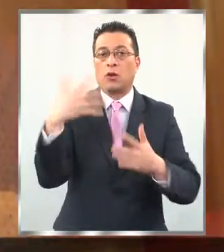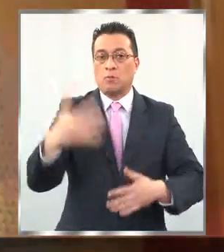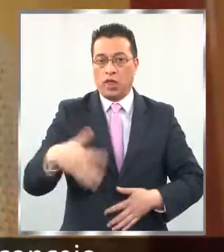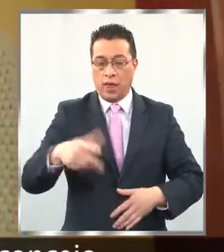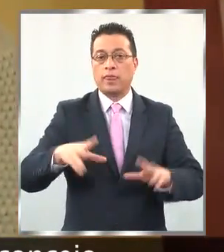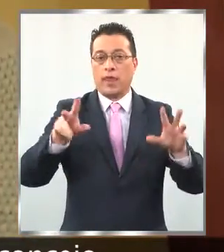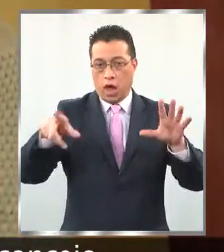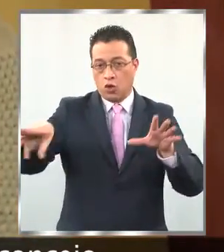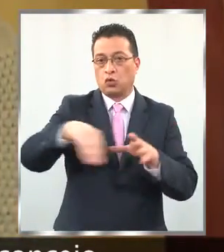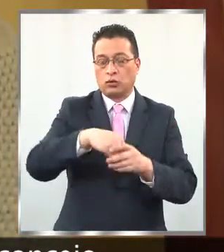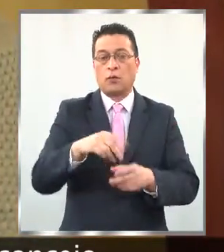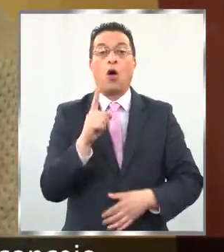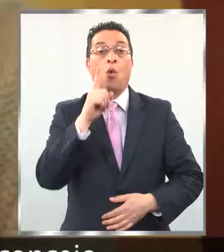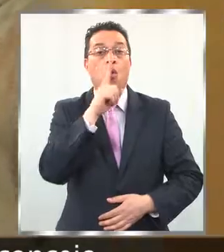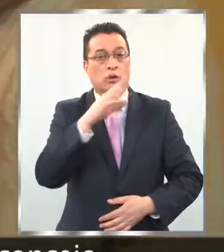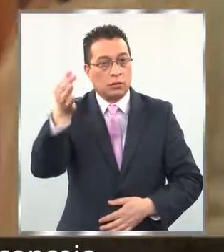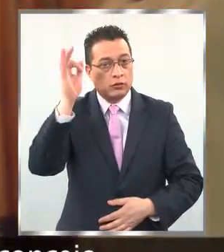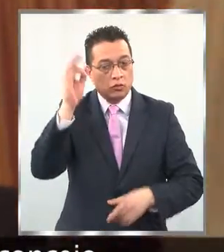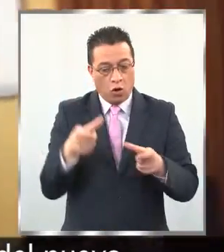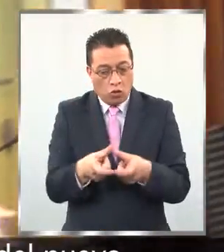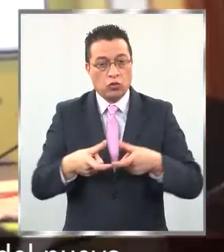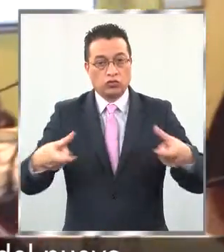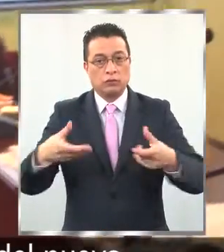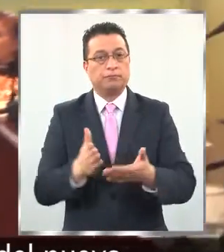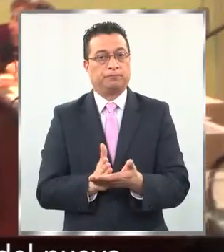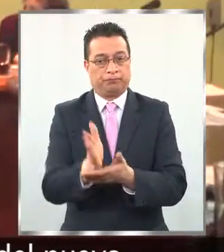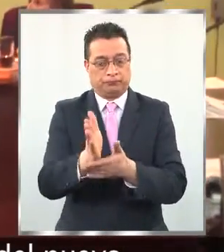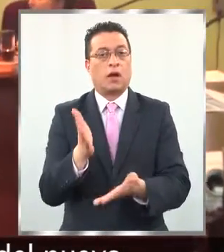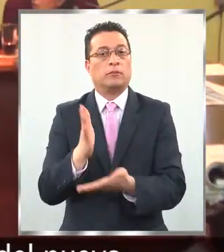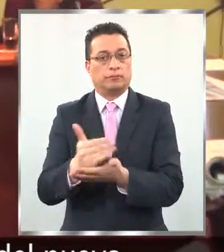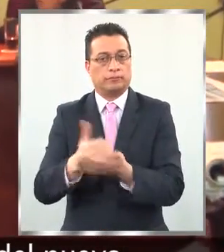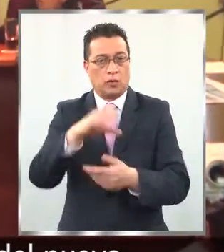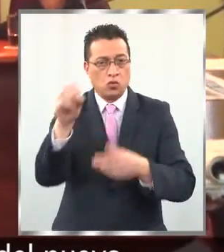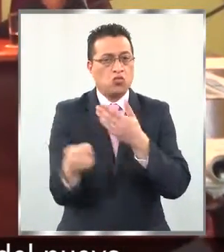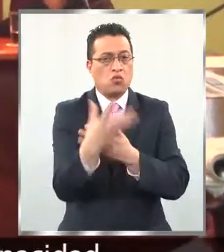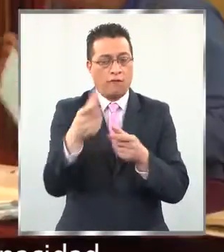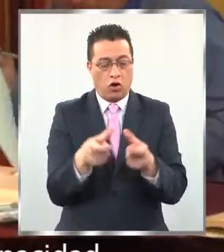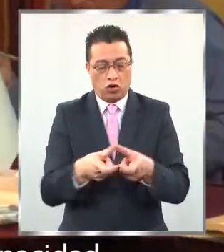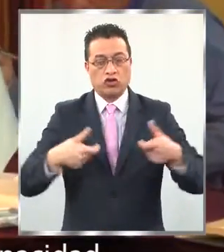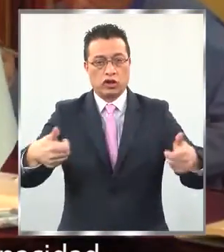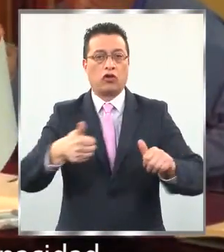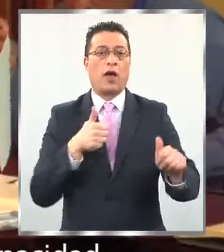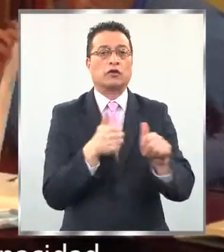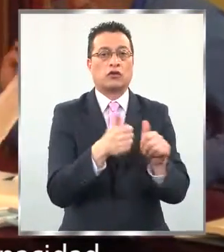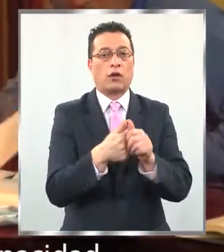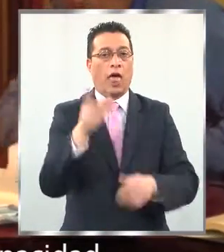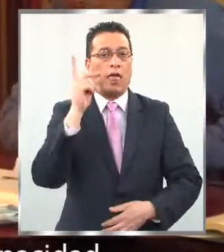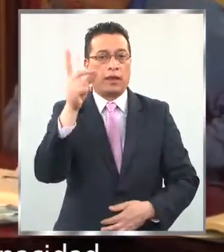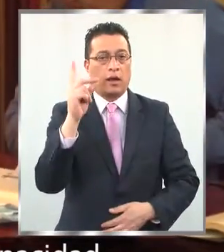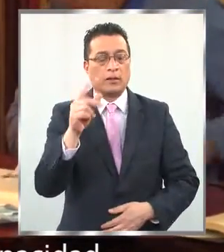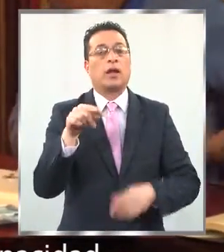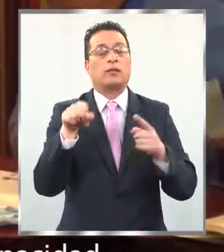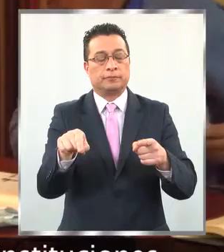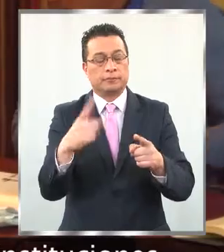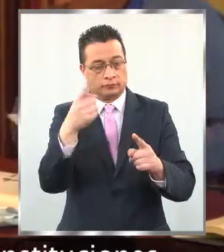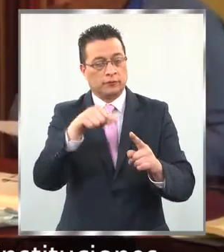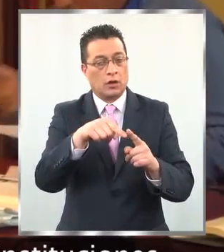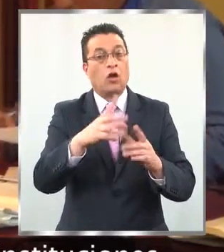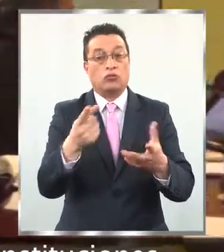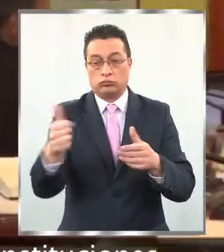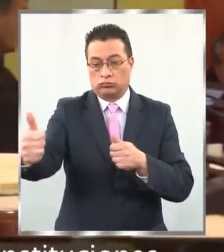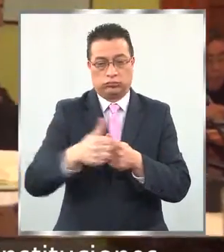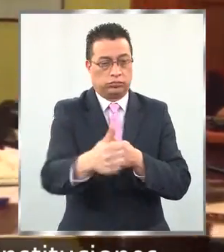inclusión. Durante la última sesión del Consejo, se dio inicio a la operatividad del nuevo Consejo Asesor para la Discapacidad,